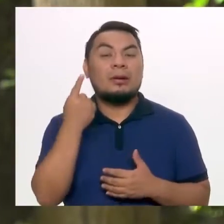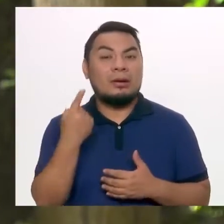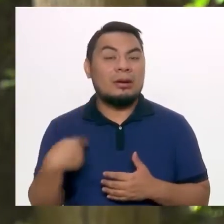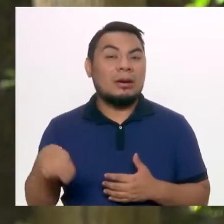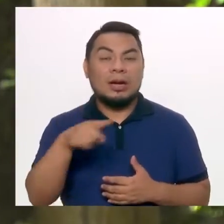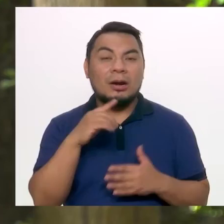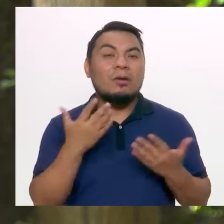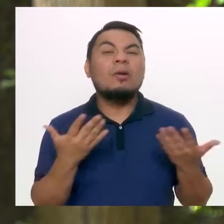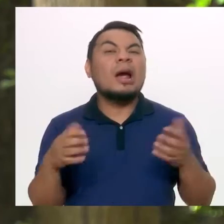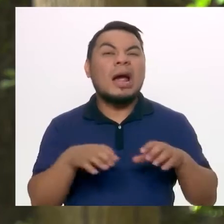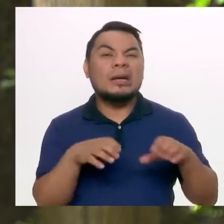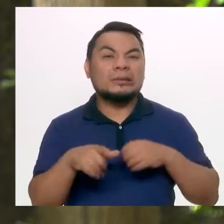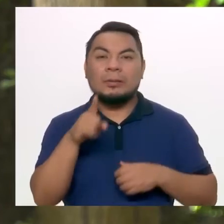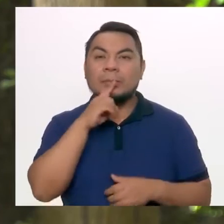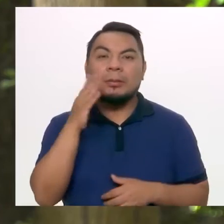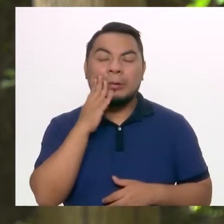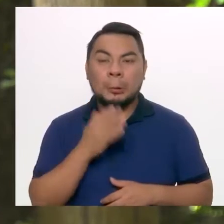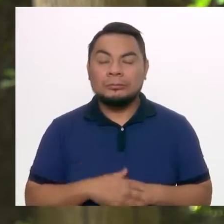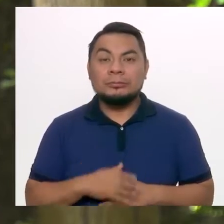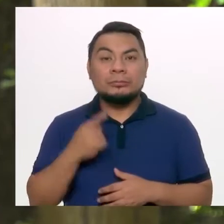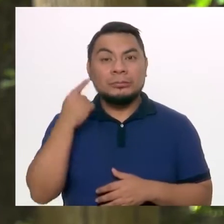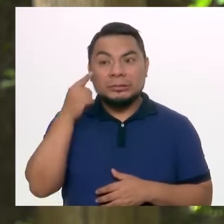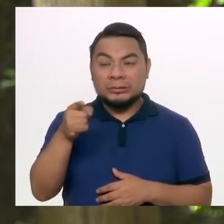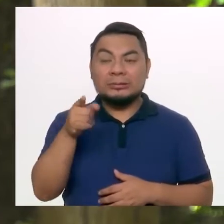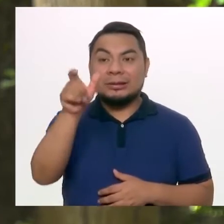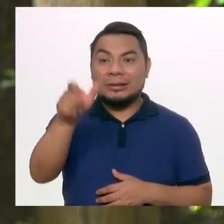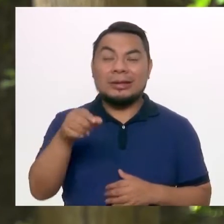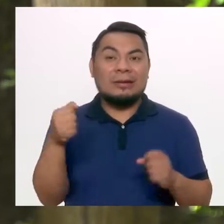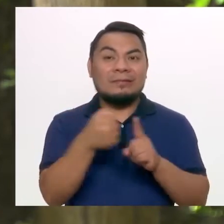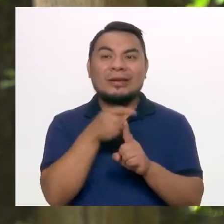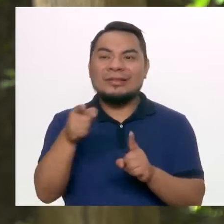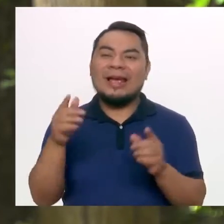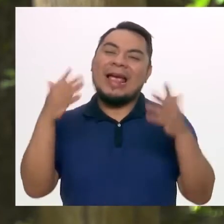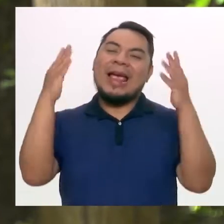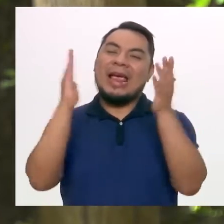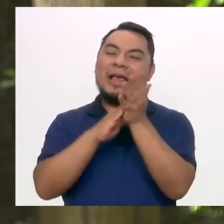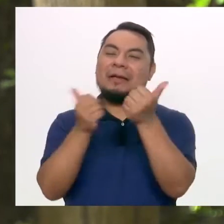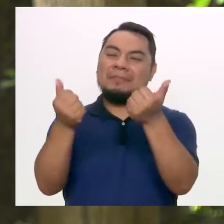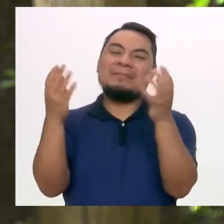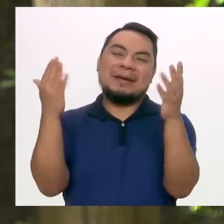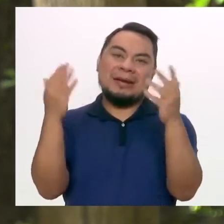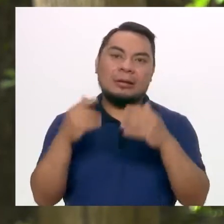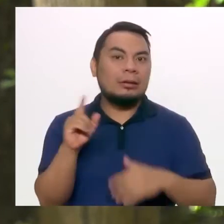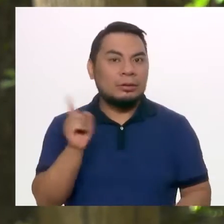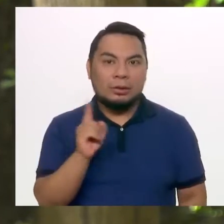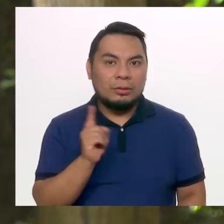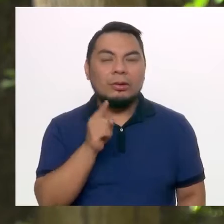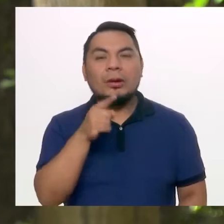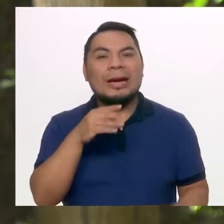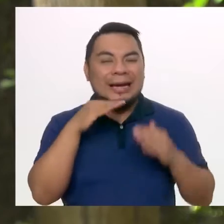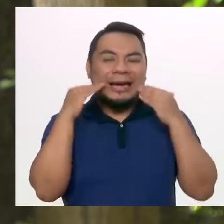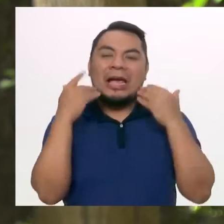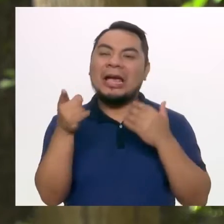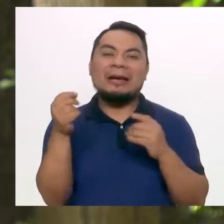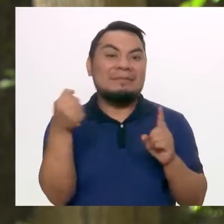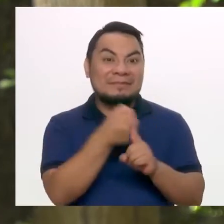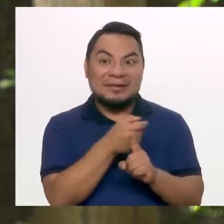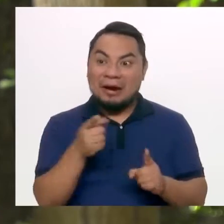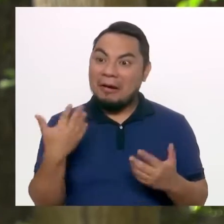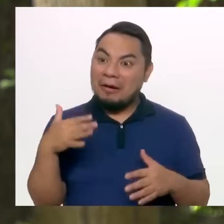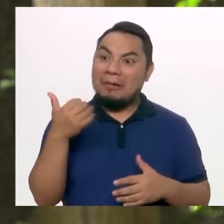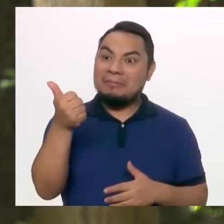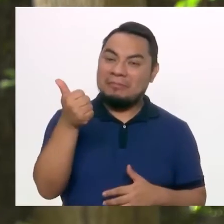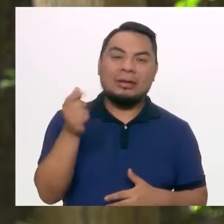tenemos que hacer es no celebrar la victoria sobre alguien con desventaja. No celebrar el resolver un conflicto